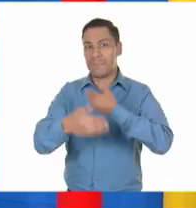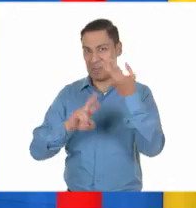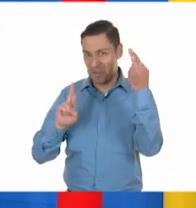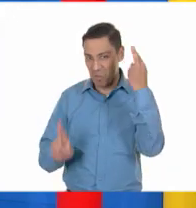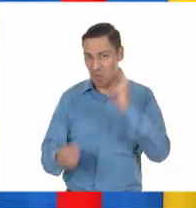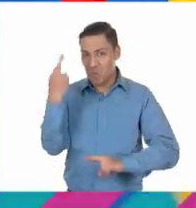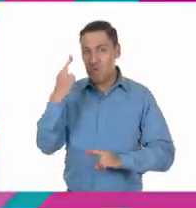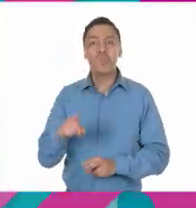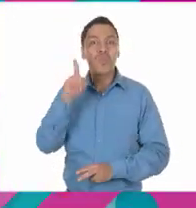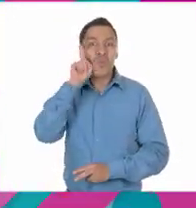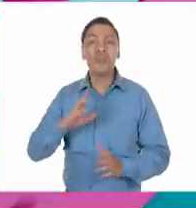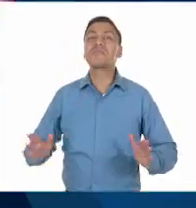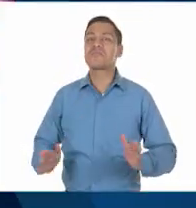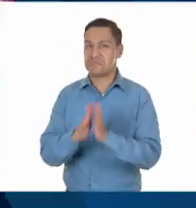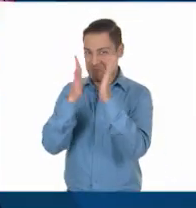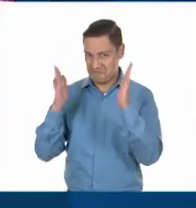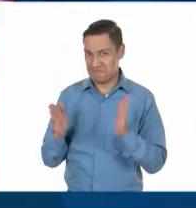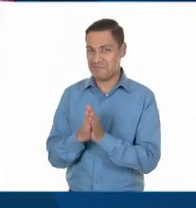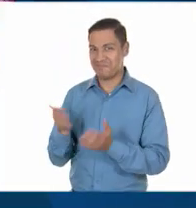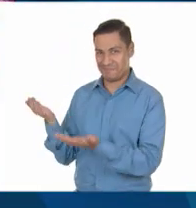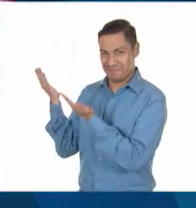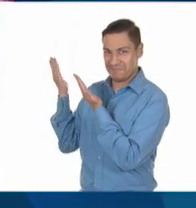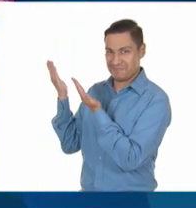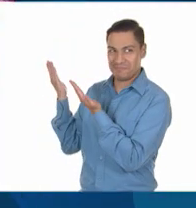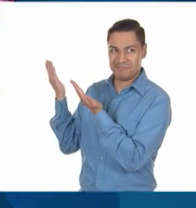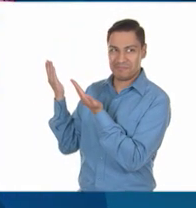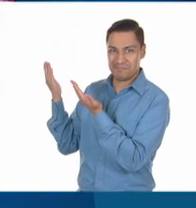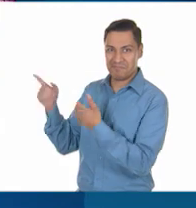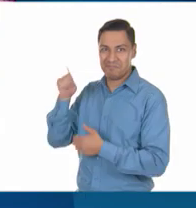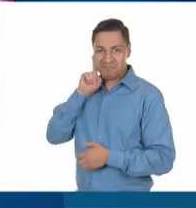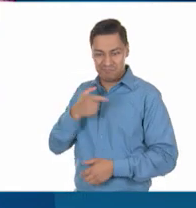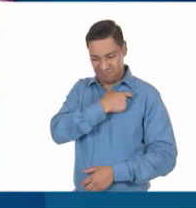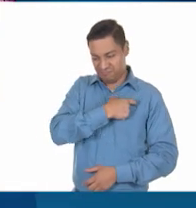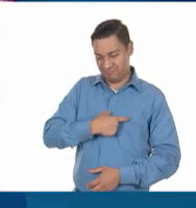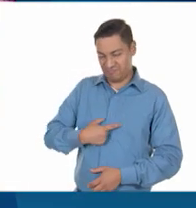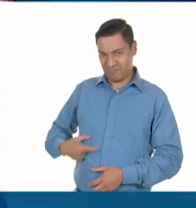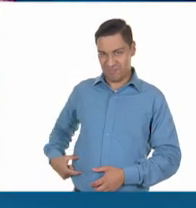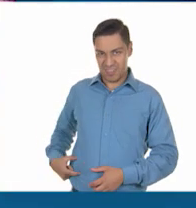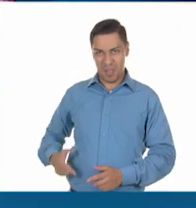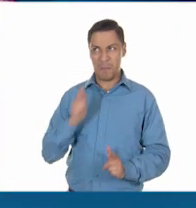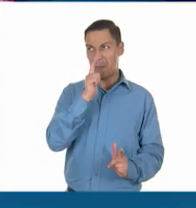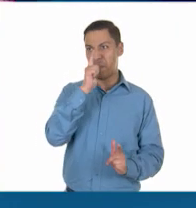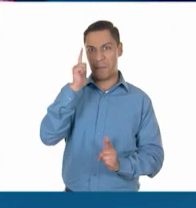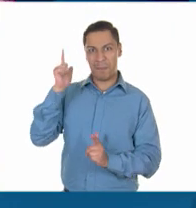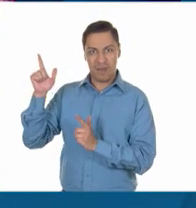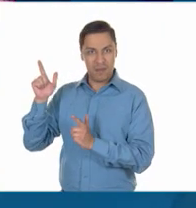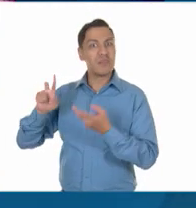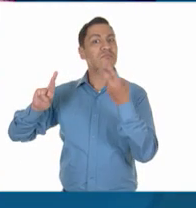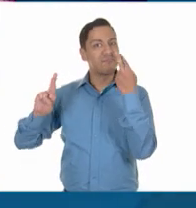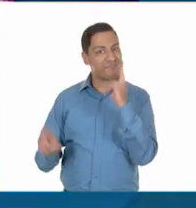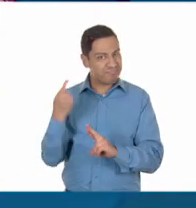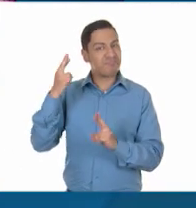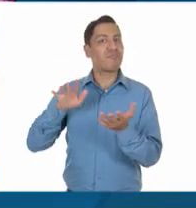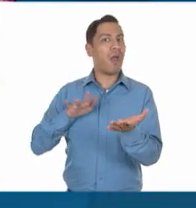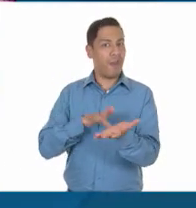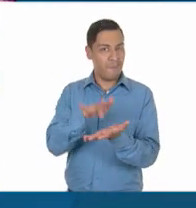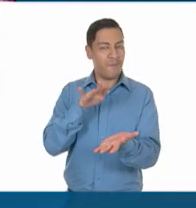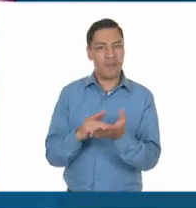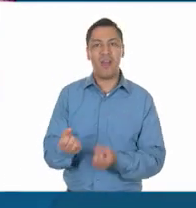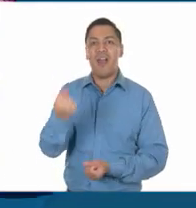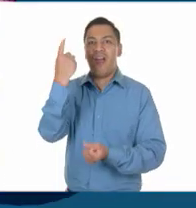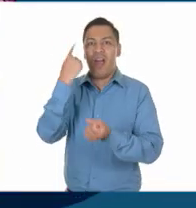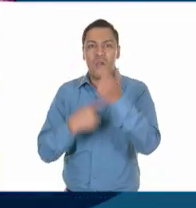¿eh? ¿Ah, no? No, no. Las mujeres tuvieron una participación muy activa y destacada en esta época, pues algunas